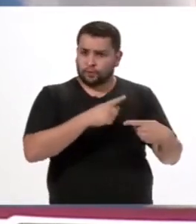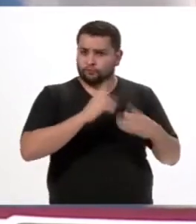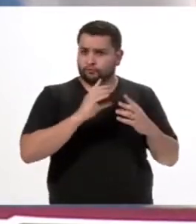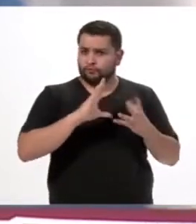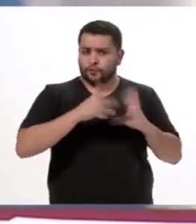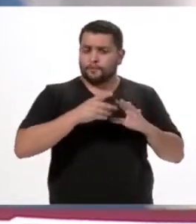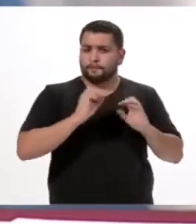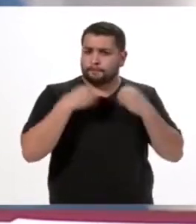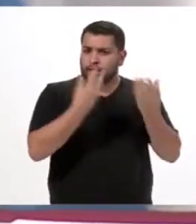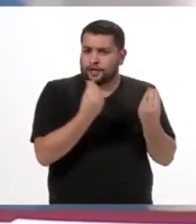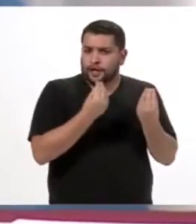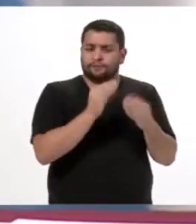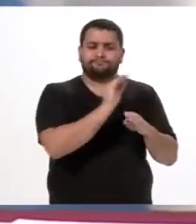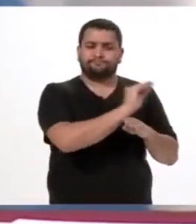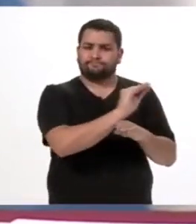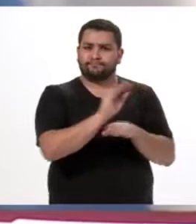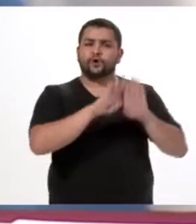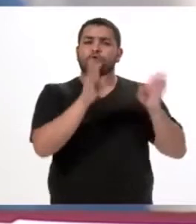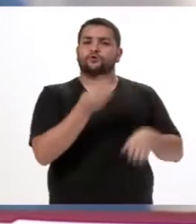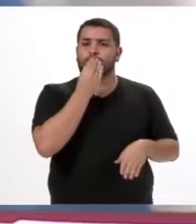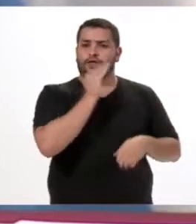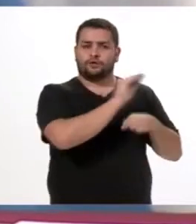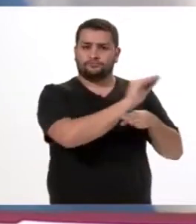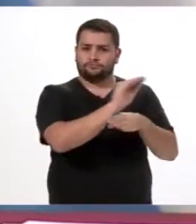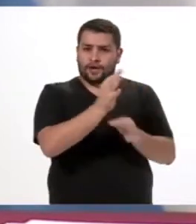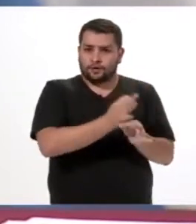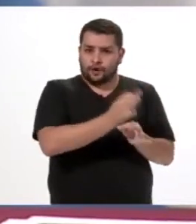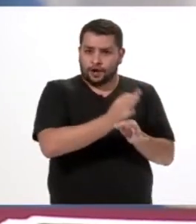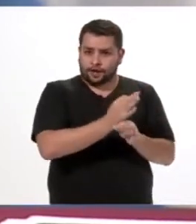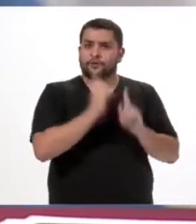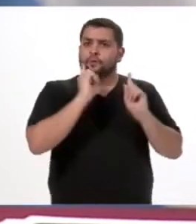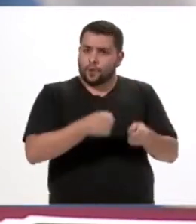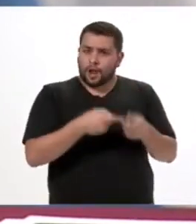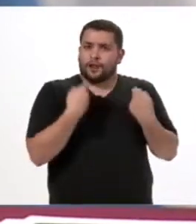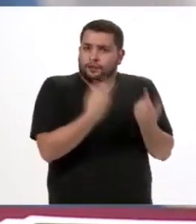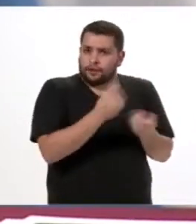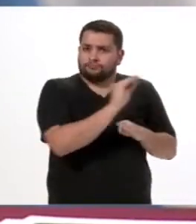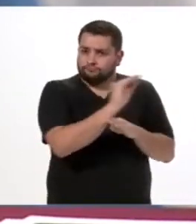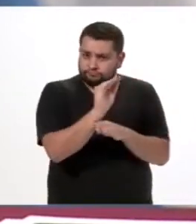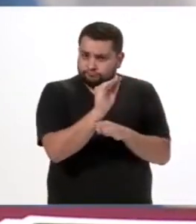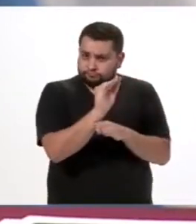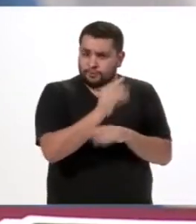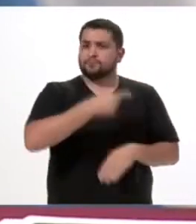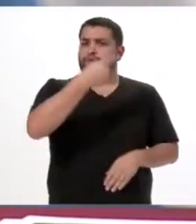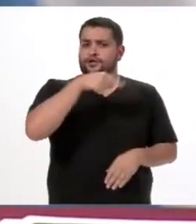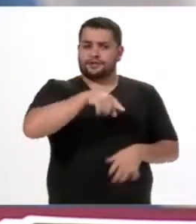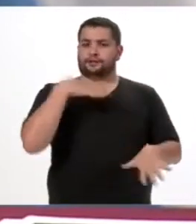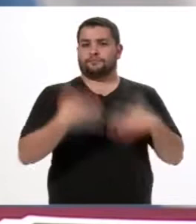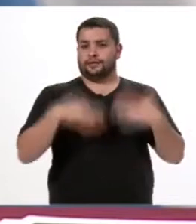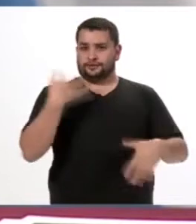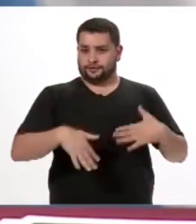manera al servicio alimentario de los comedores escolares, que es un servicio esencial y prioritario en esta